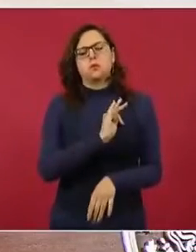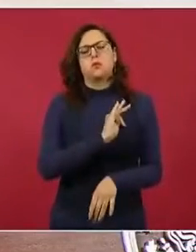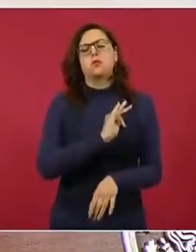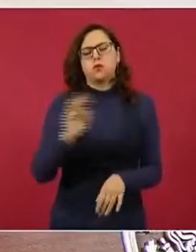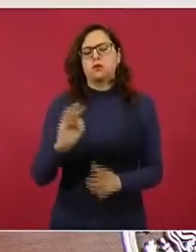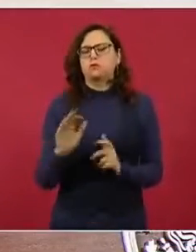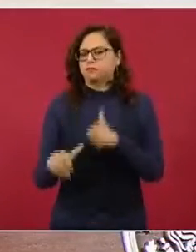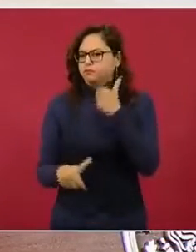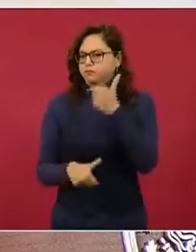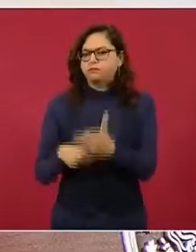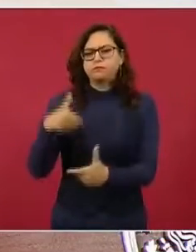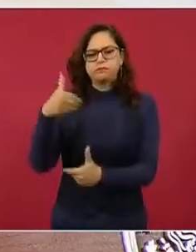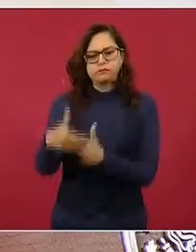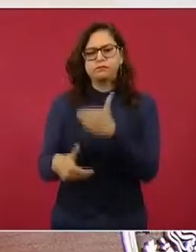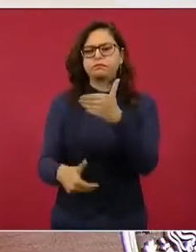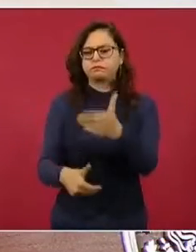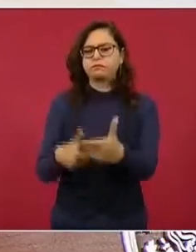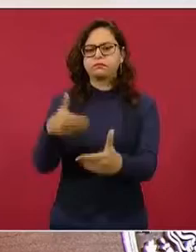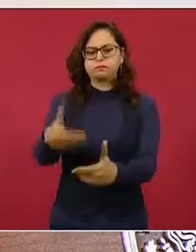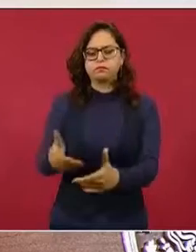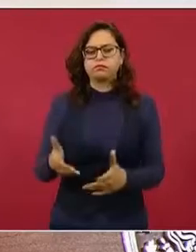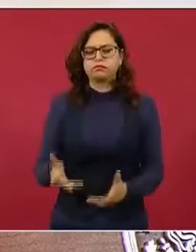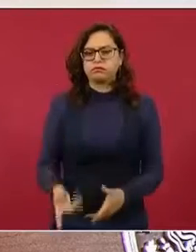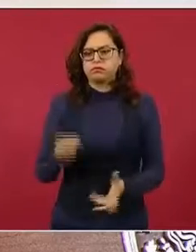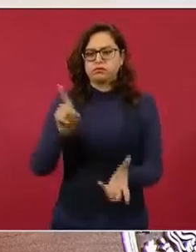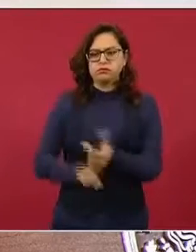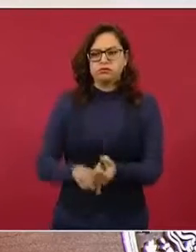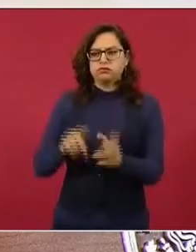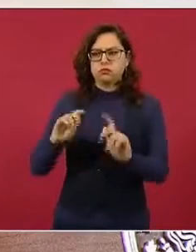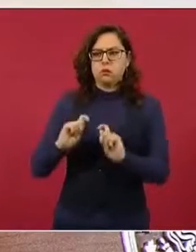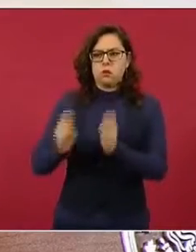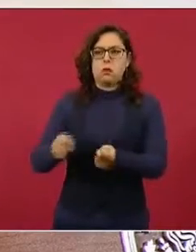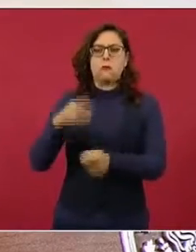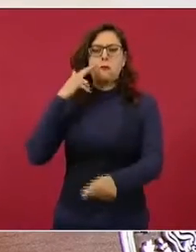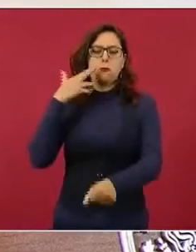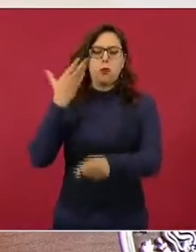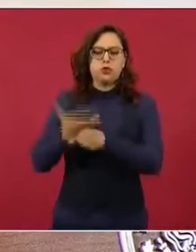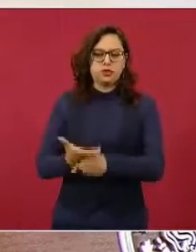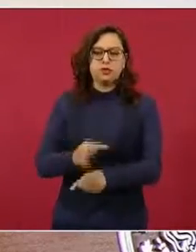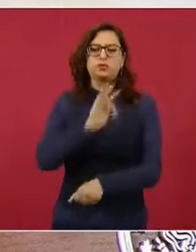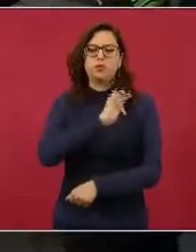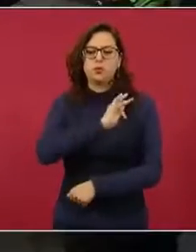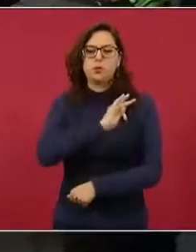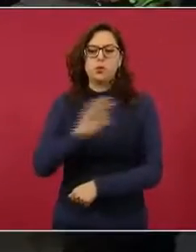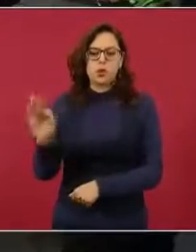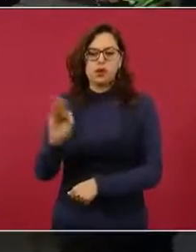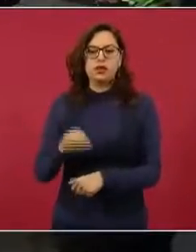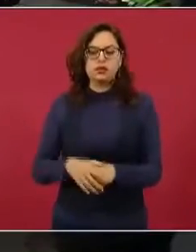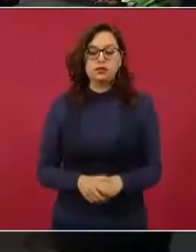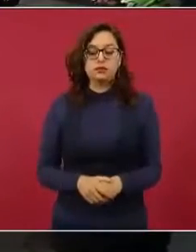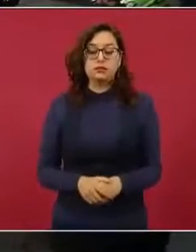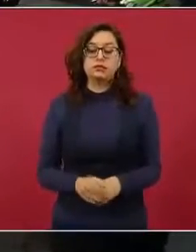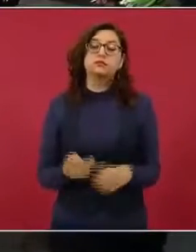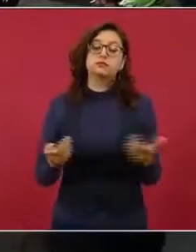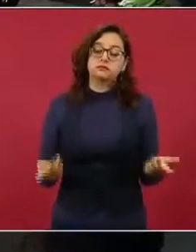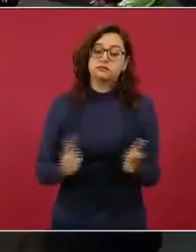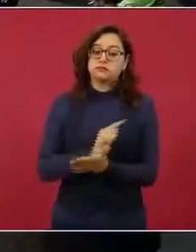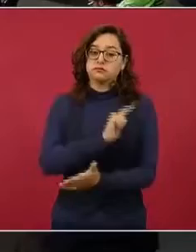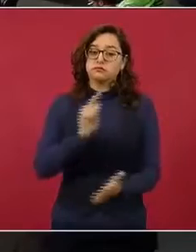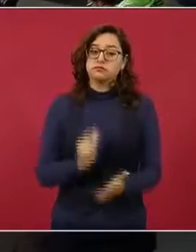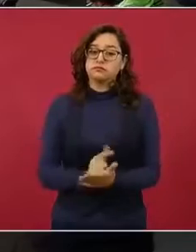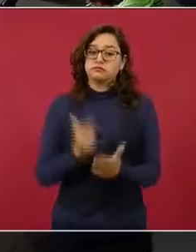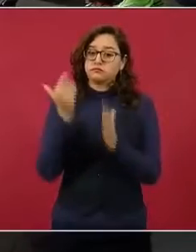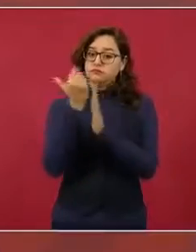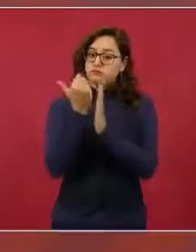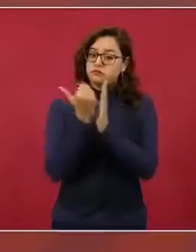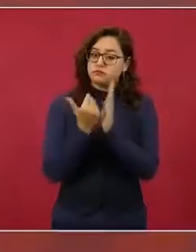desahogar en el órgano correspondiente y siempre con apego a la legalidad,